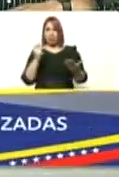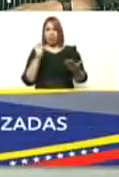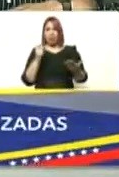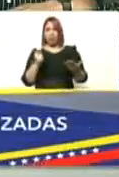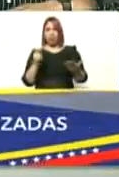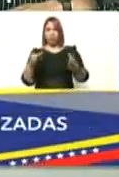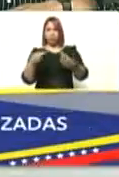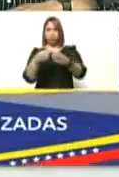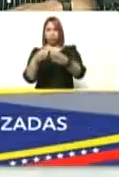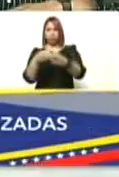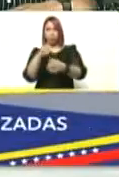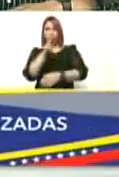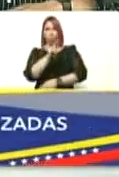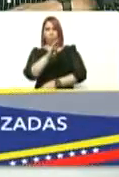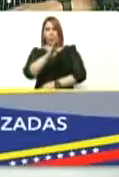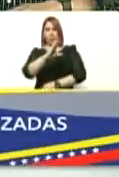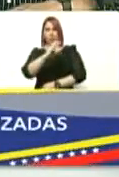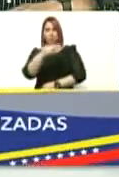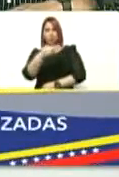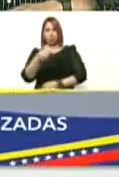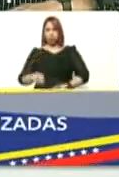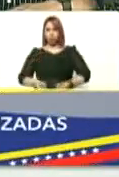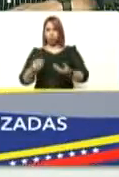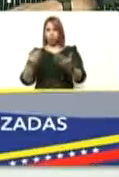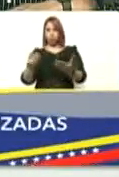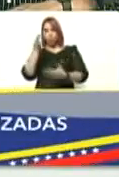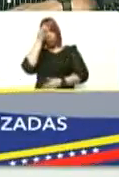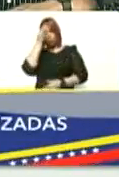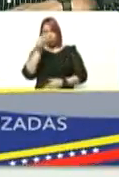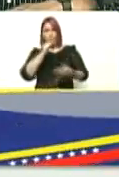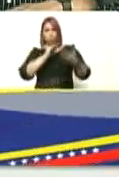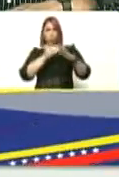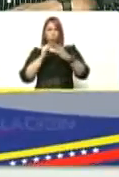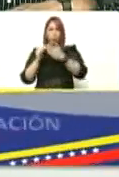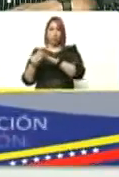darles esa tarea a los consejos comunales y comunas